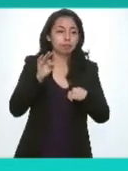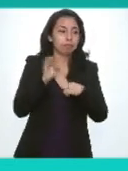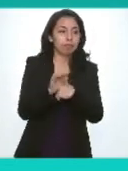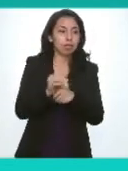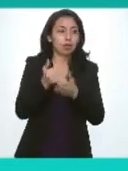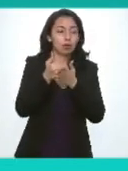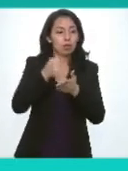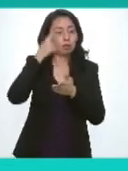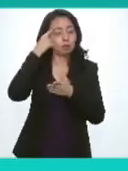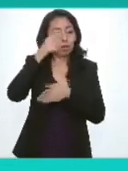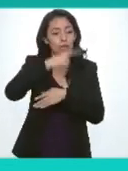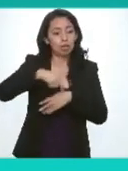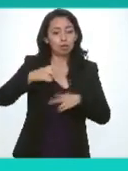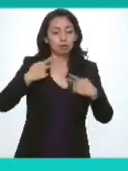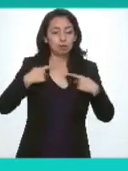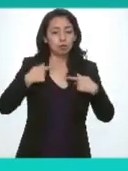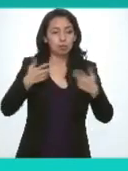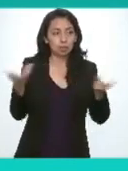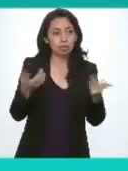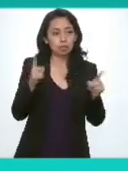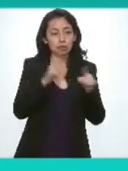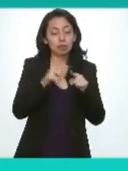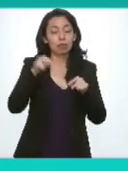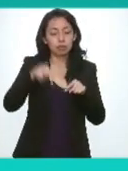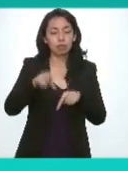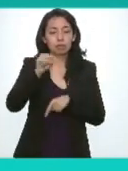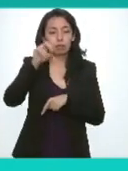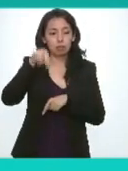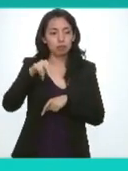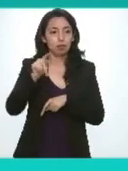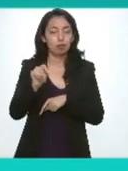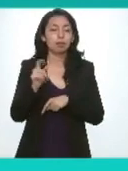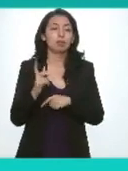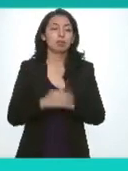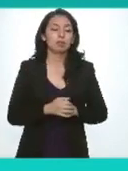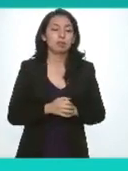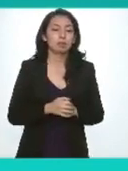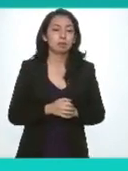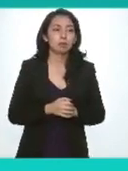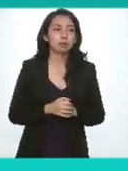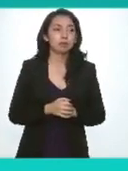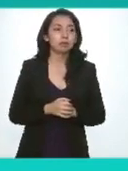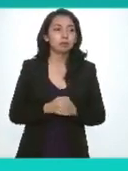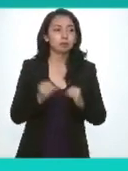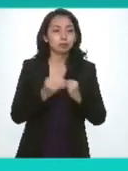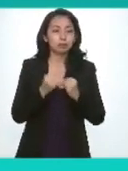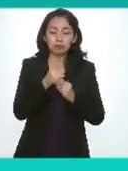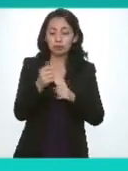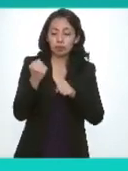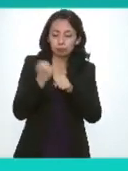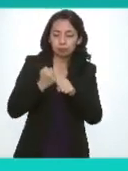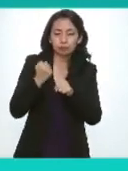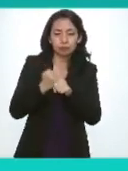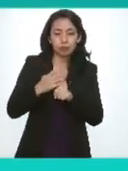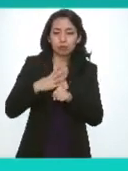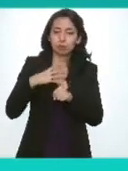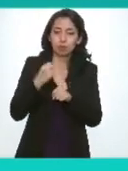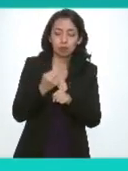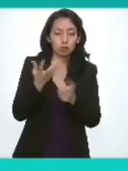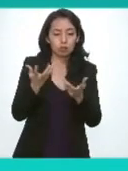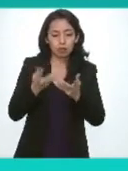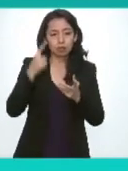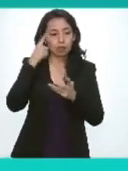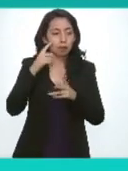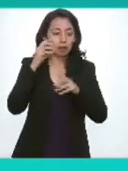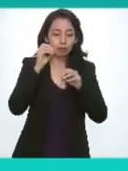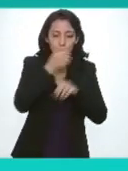las acciones que se desarrollan en el sistema nacional de transparencia y todo el empeño en la organización que se